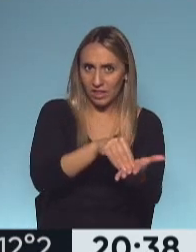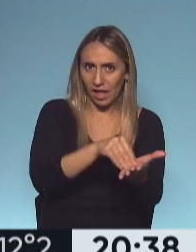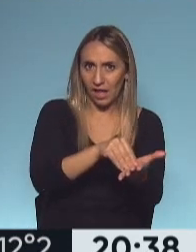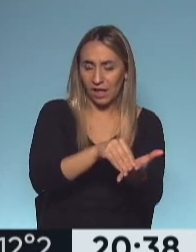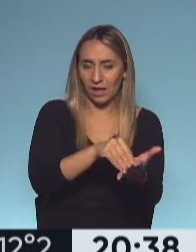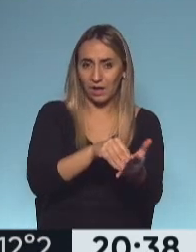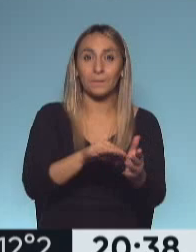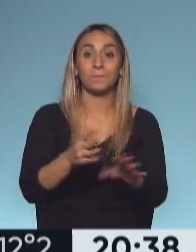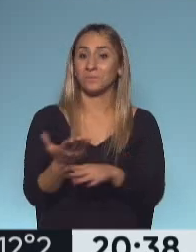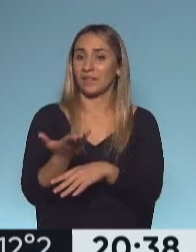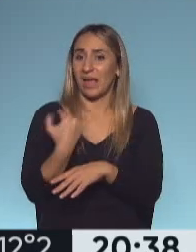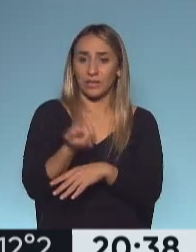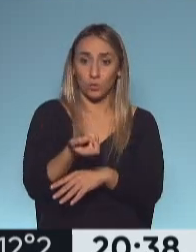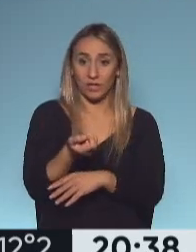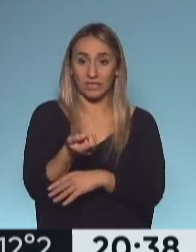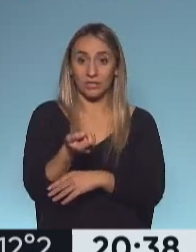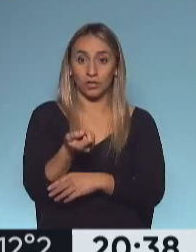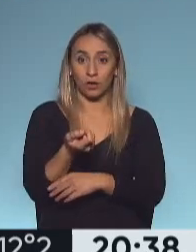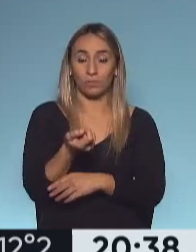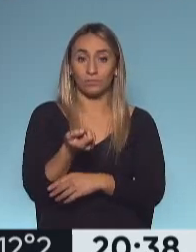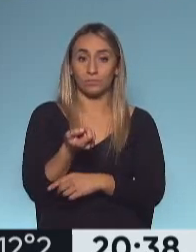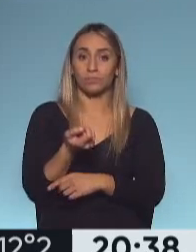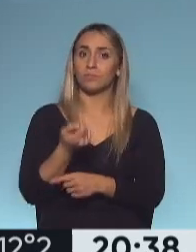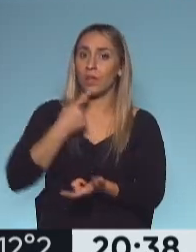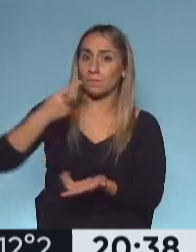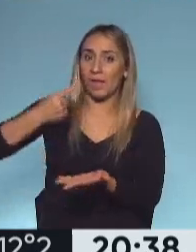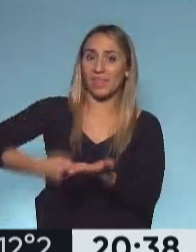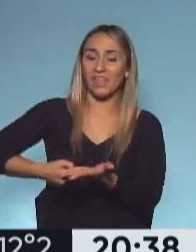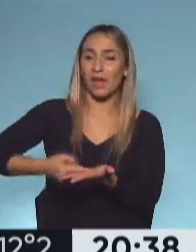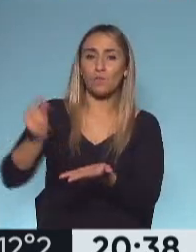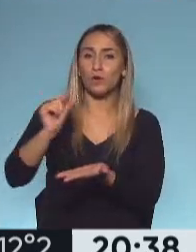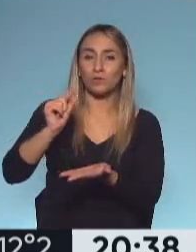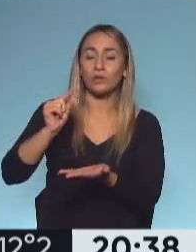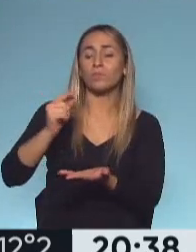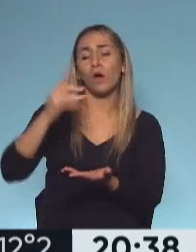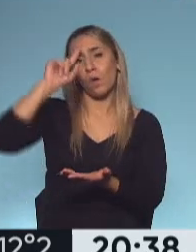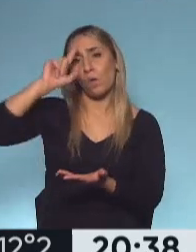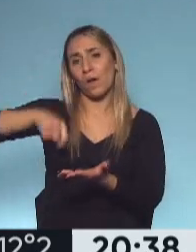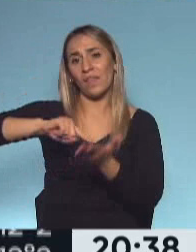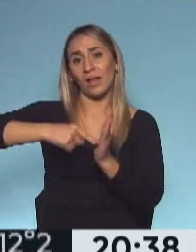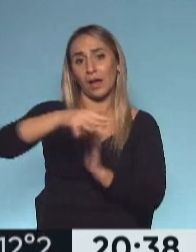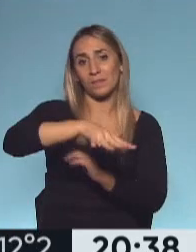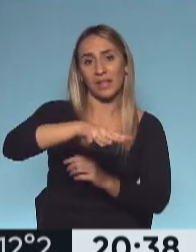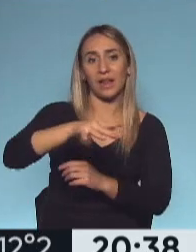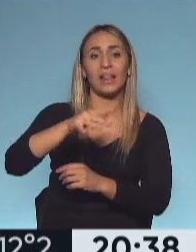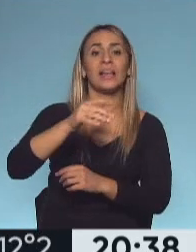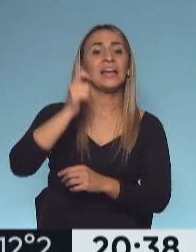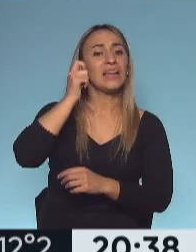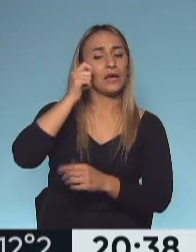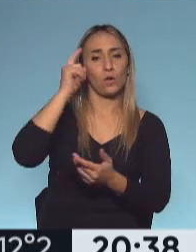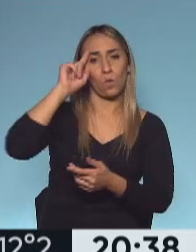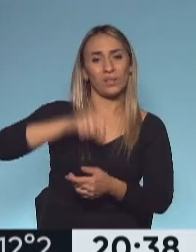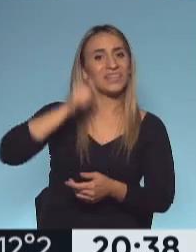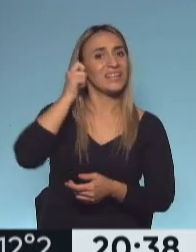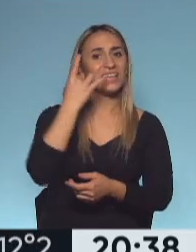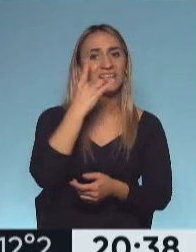Acaba de salir hace un ratito nada más una nueva medida cautelar que firma un juez de la ciudad de Buenos Aires, el juez Guillermo Jeibler, que